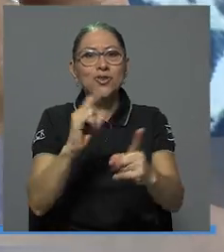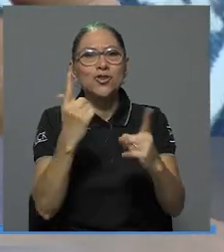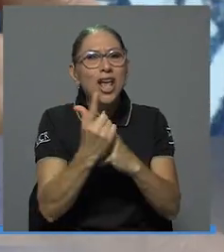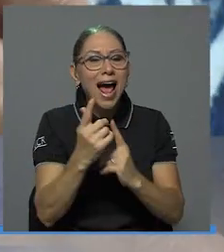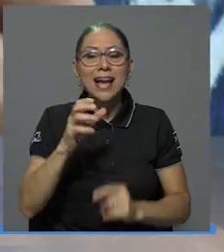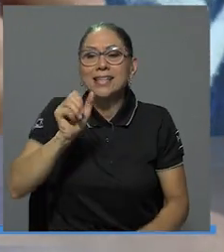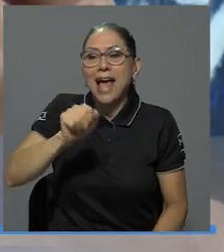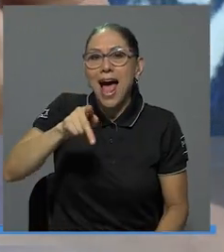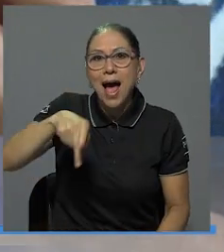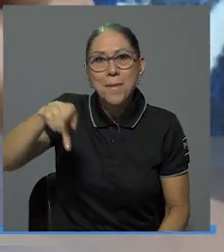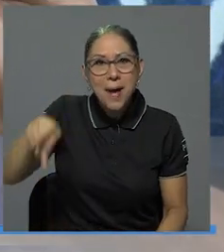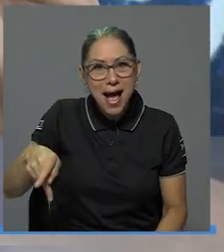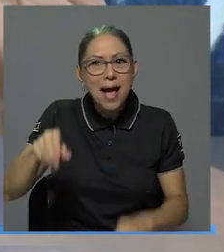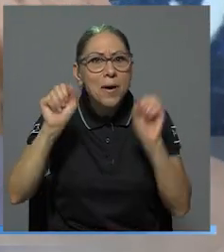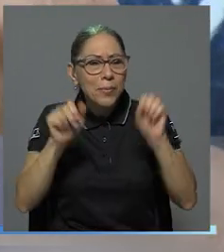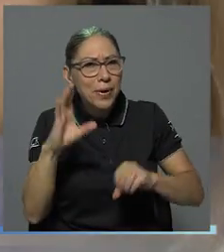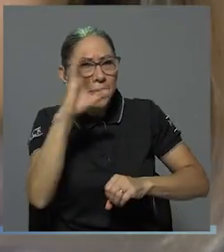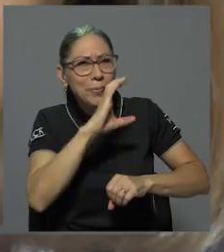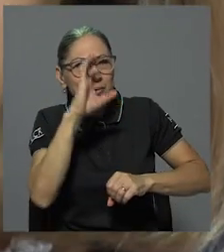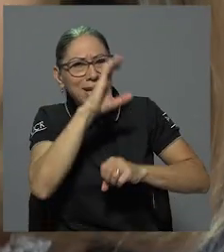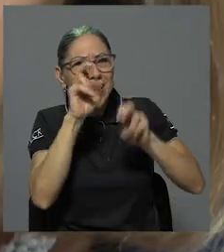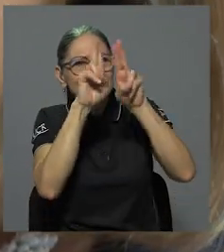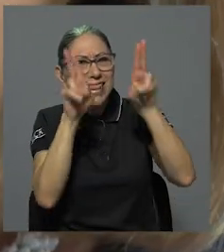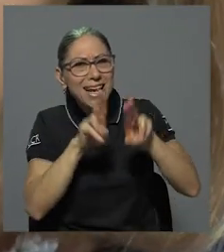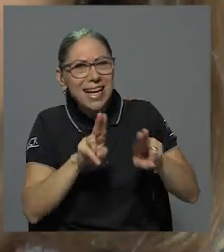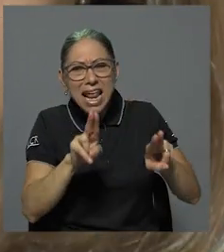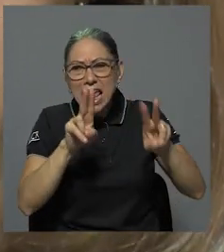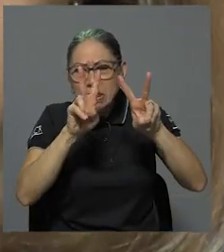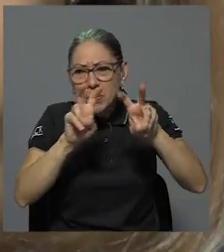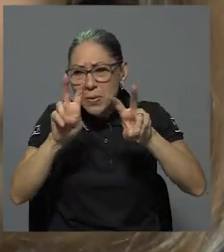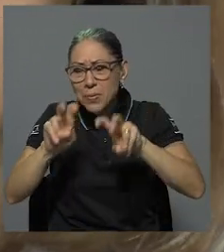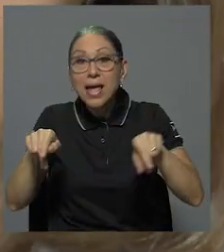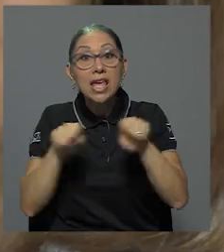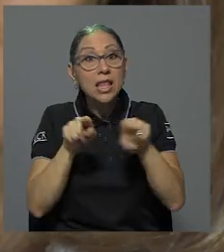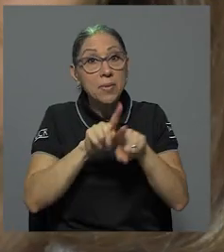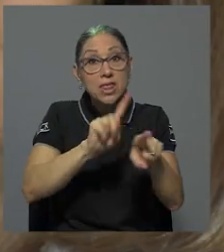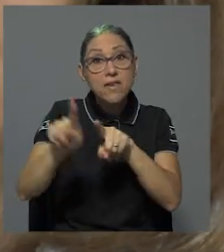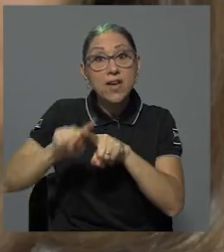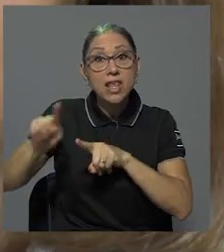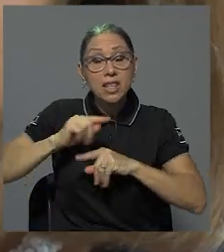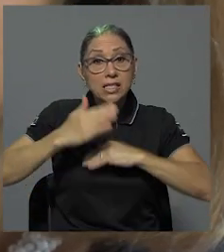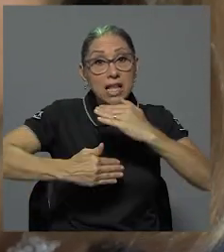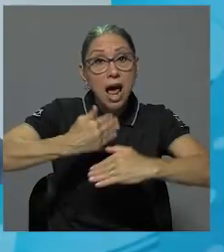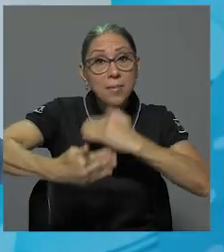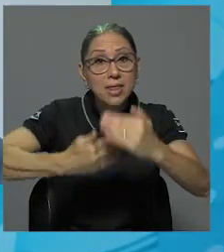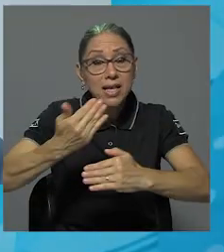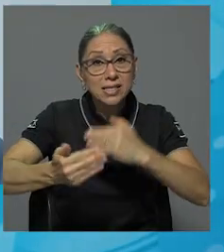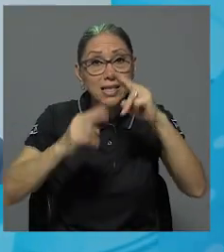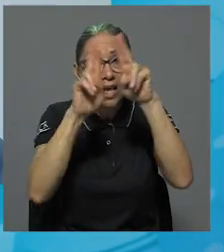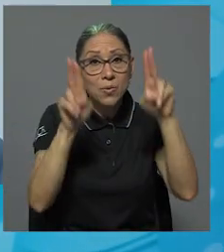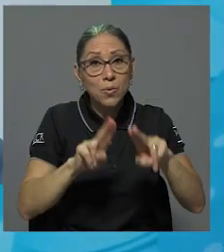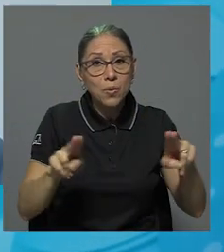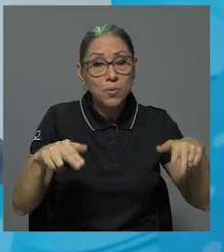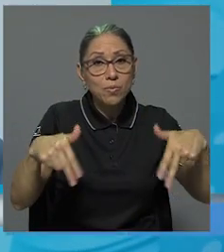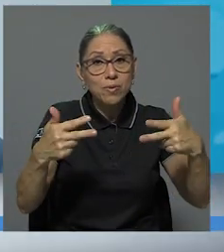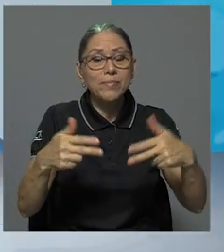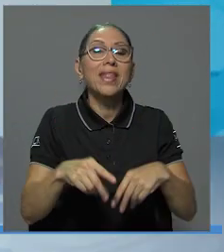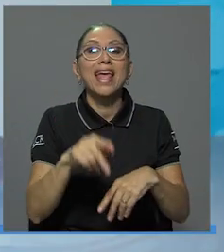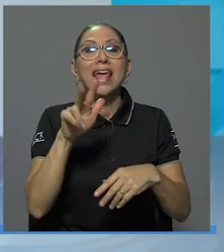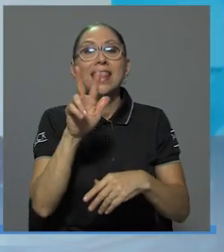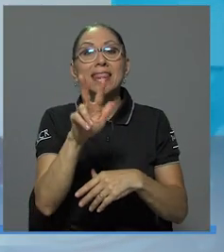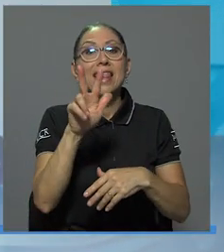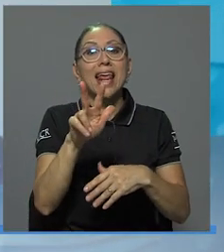aplicaciones, a navegar por internet y a realizar trámites en línea. Usamos tres páginas principalmente